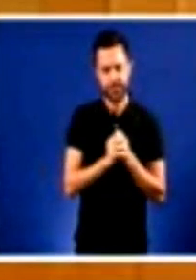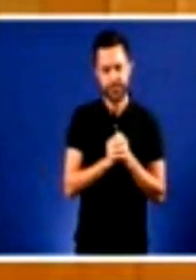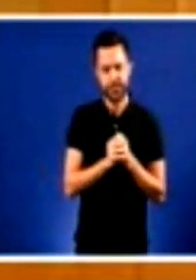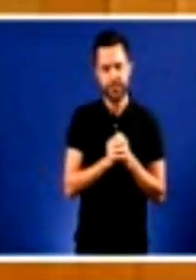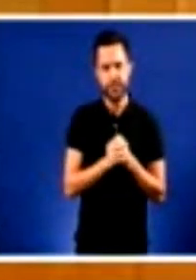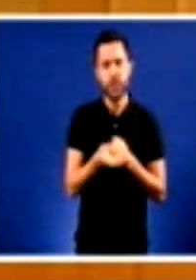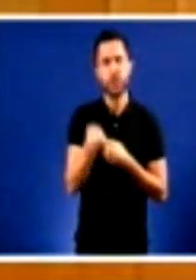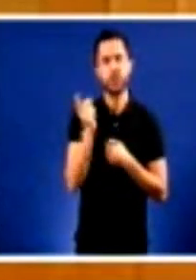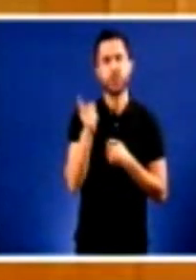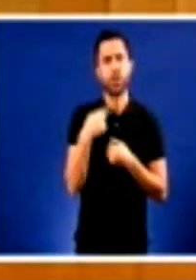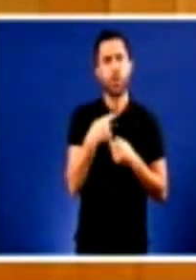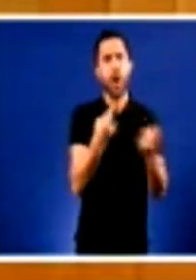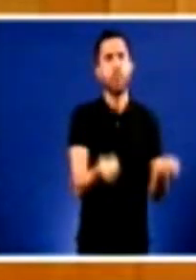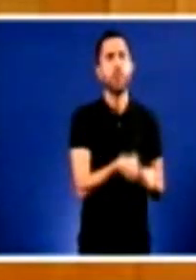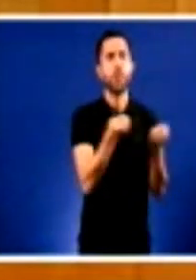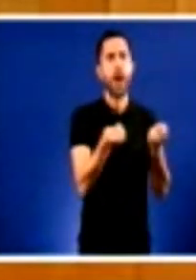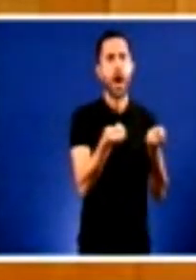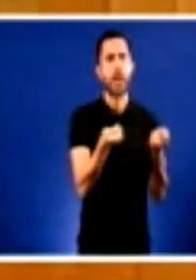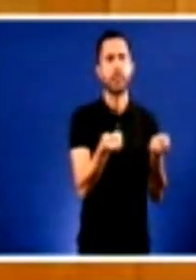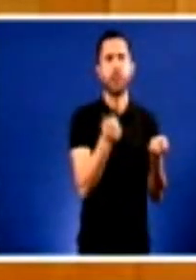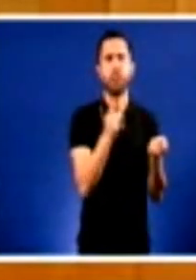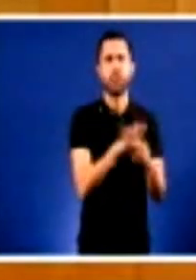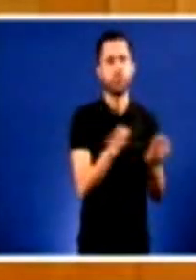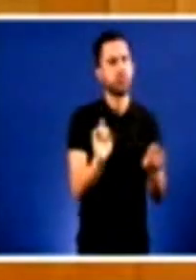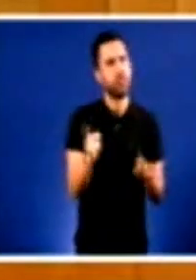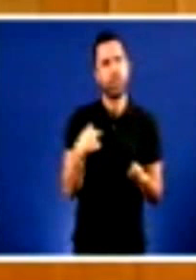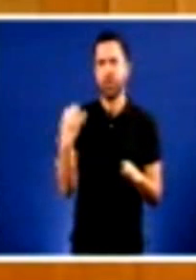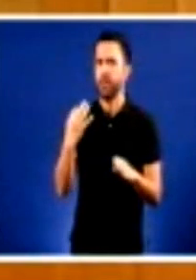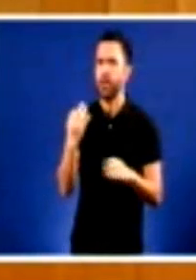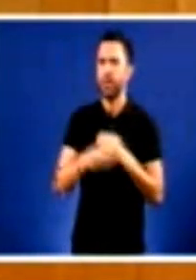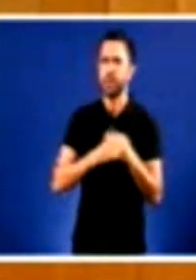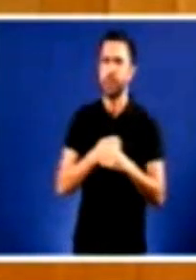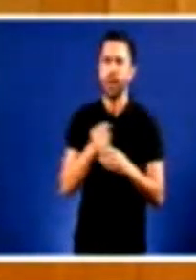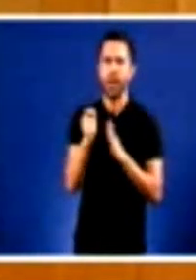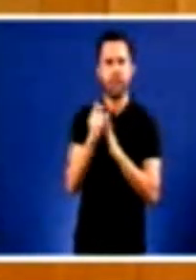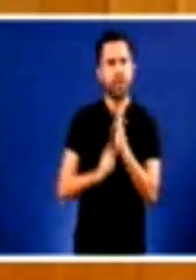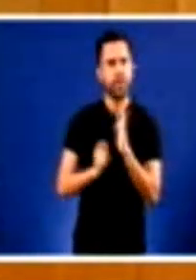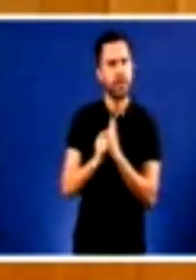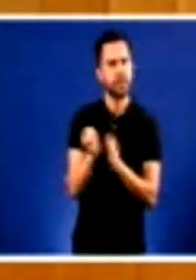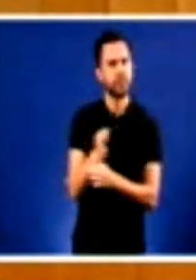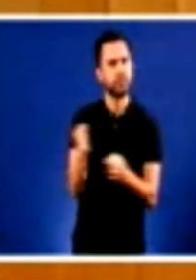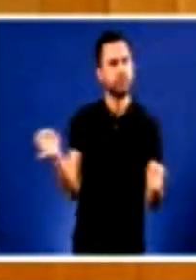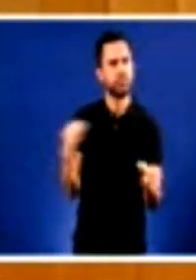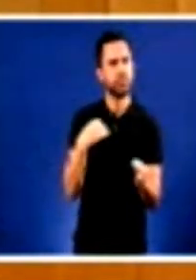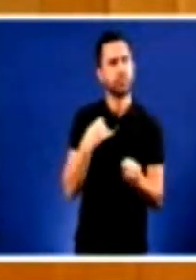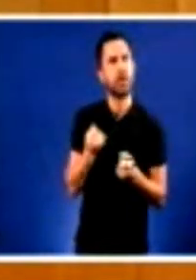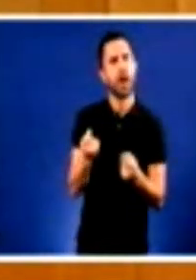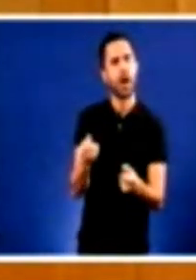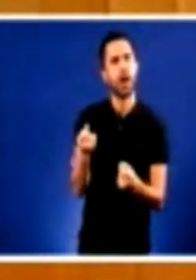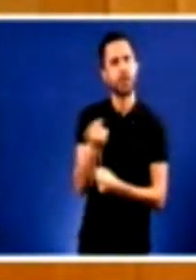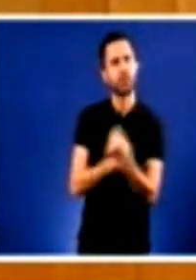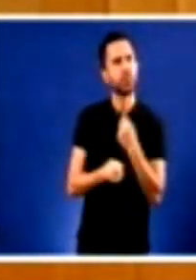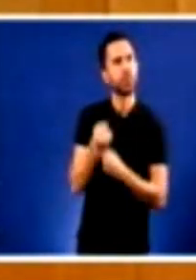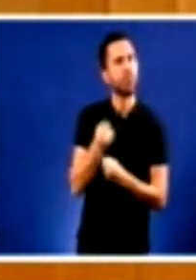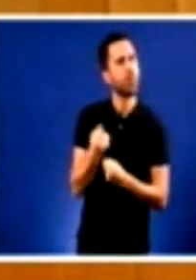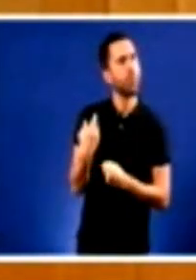facer propaganda, sino en levar adiante medidas efectivas que non teñen, ademais, un elevado coste económico, pero sí